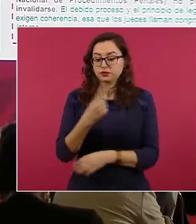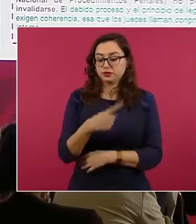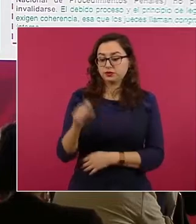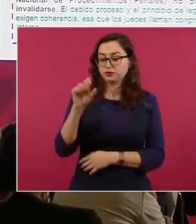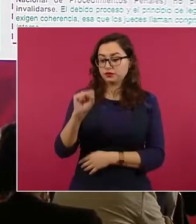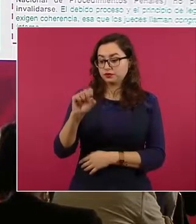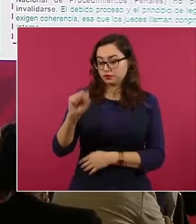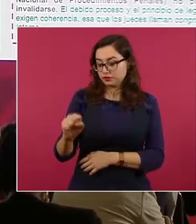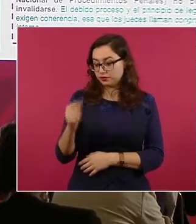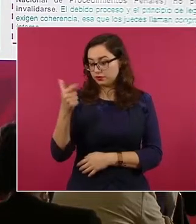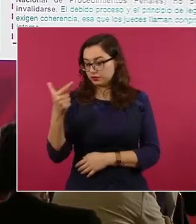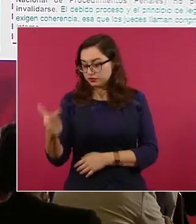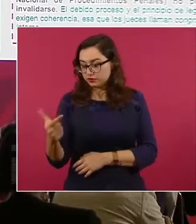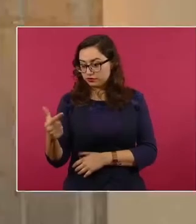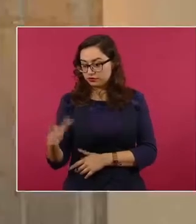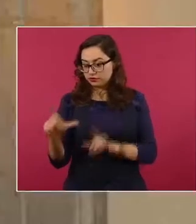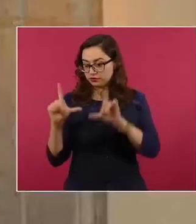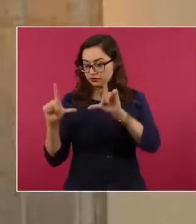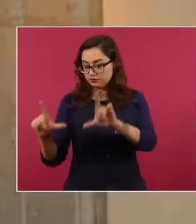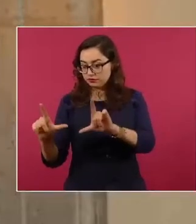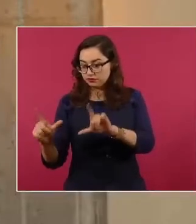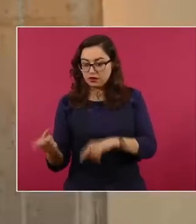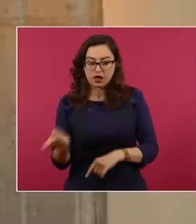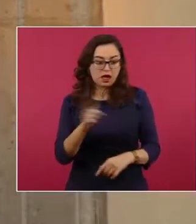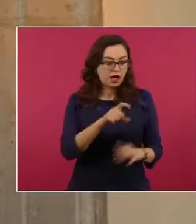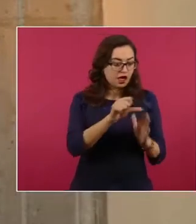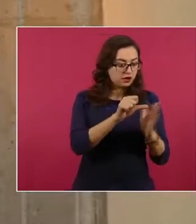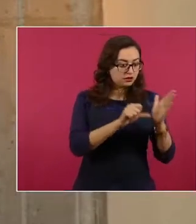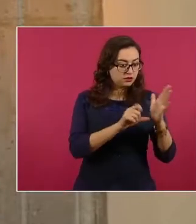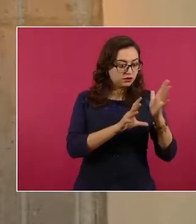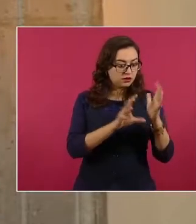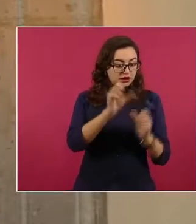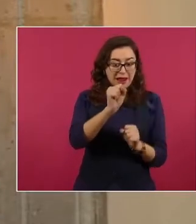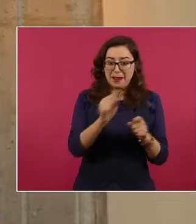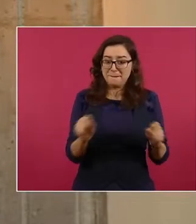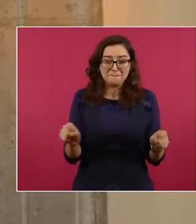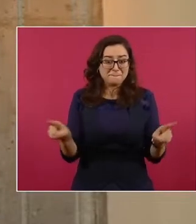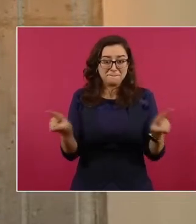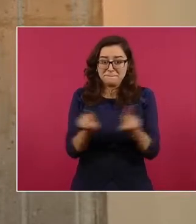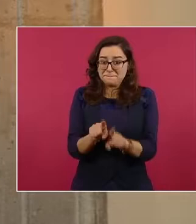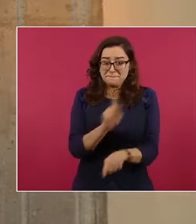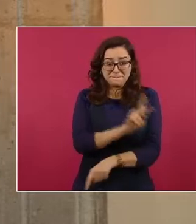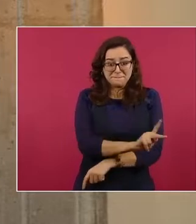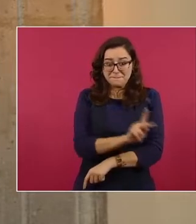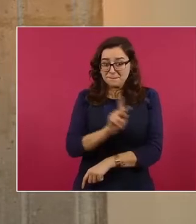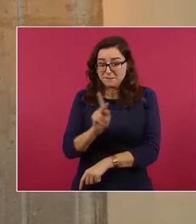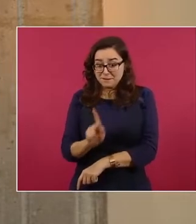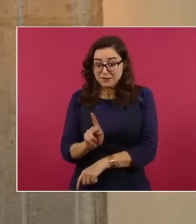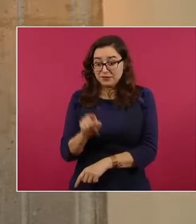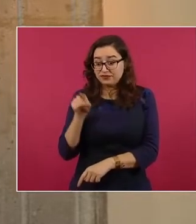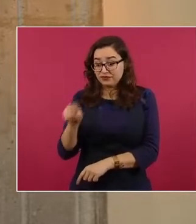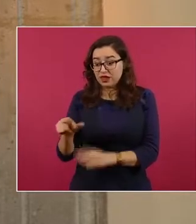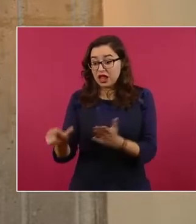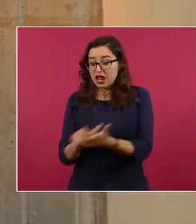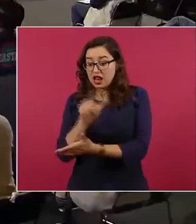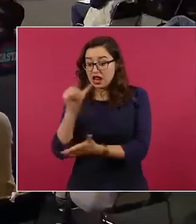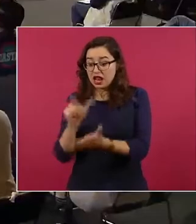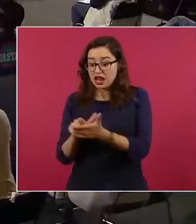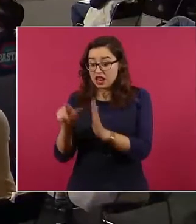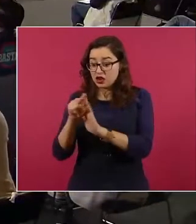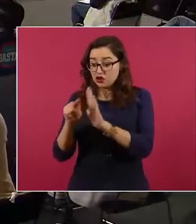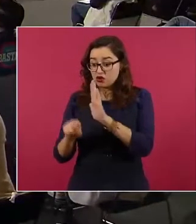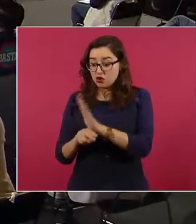idéntico al establecido en esa disposición constitucional, lo que implicaría que al momento de invalidar la norma